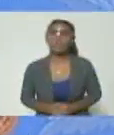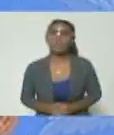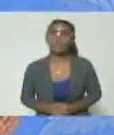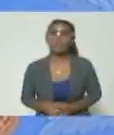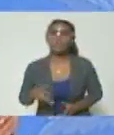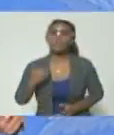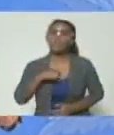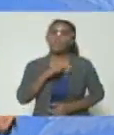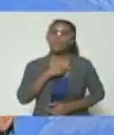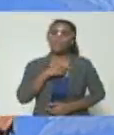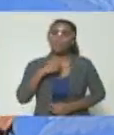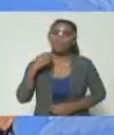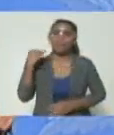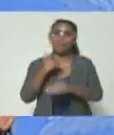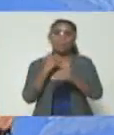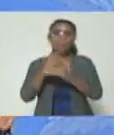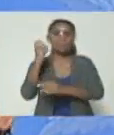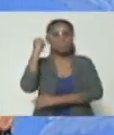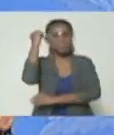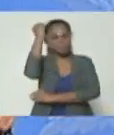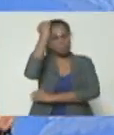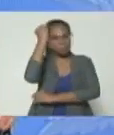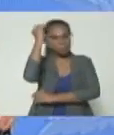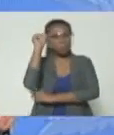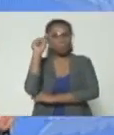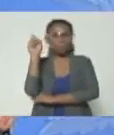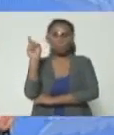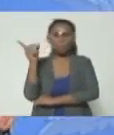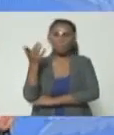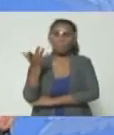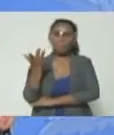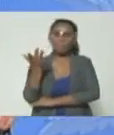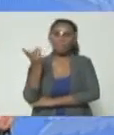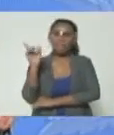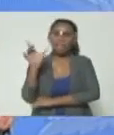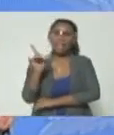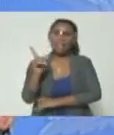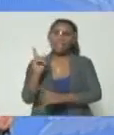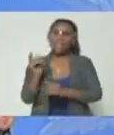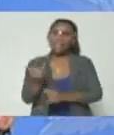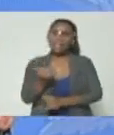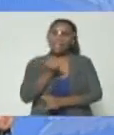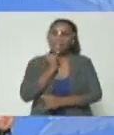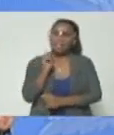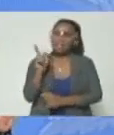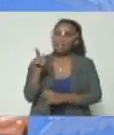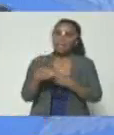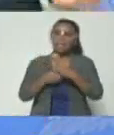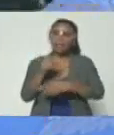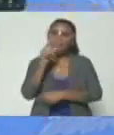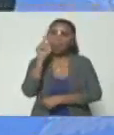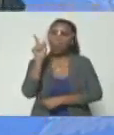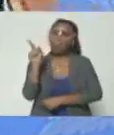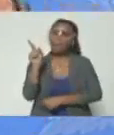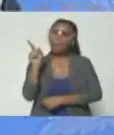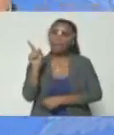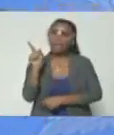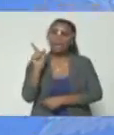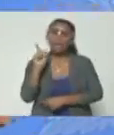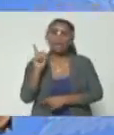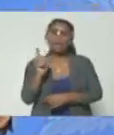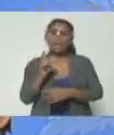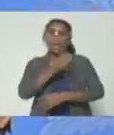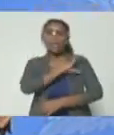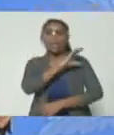nos preguntamos ese desliz que tuvo Pacho Santos donde dice que iba el director de la CIA